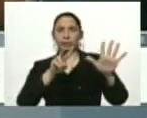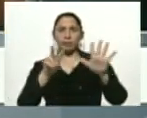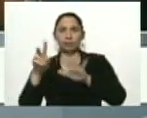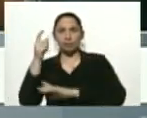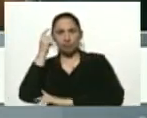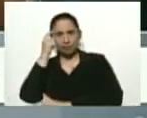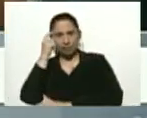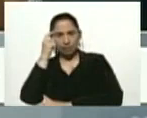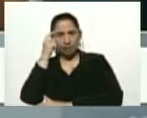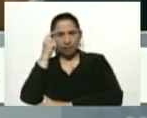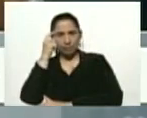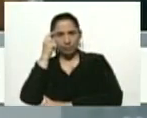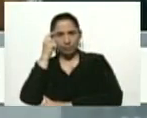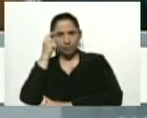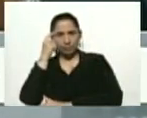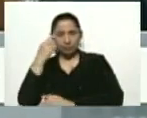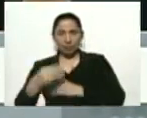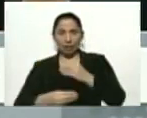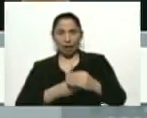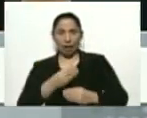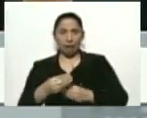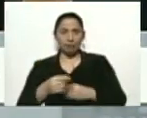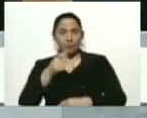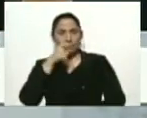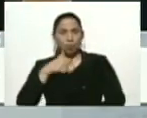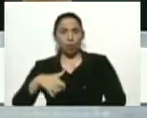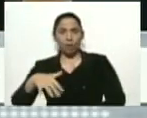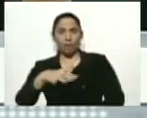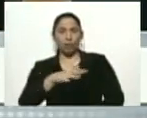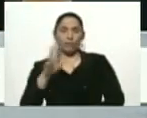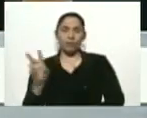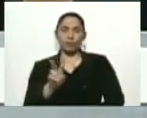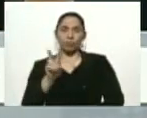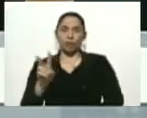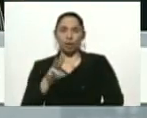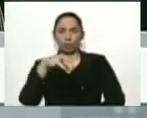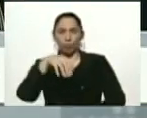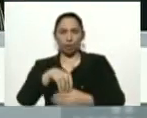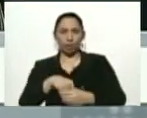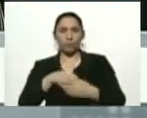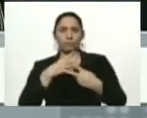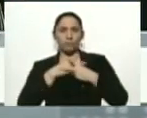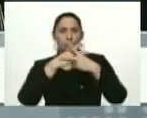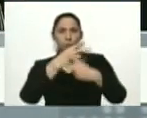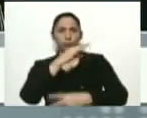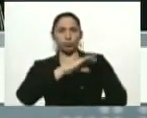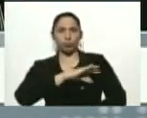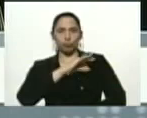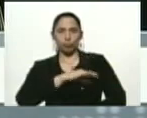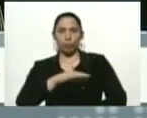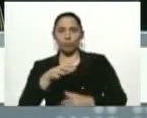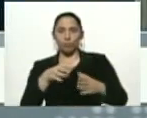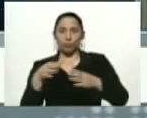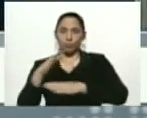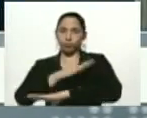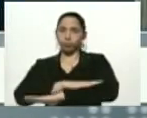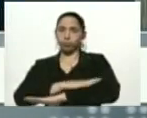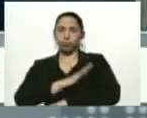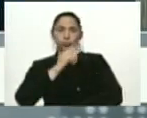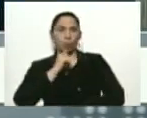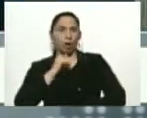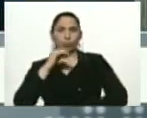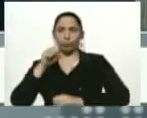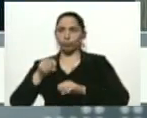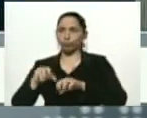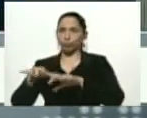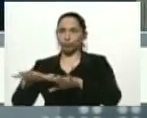que cumple el pueblo venezolano en cuarentena voluntaria, colectiva y disciplinada, no se han contagiado y no